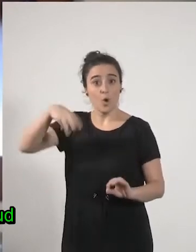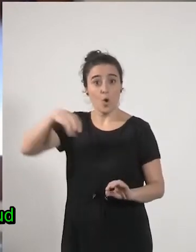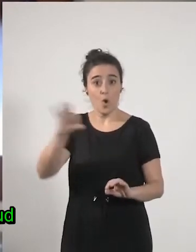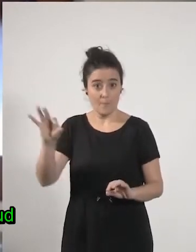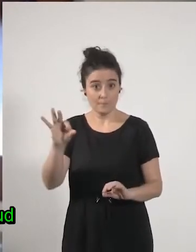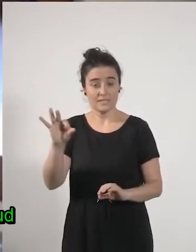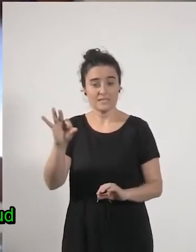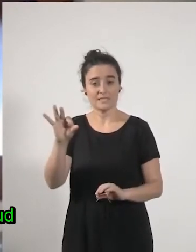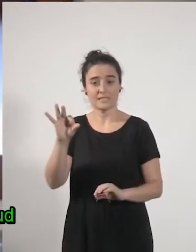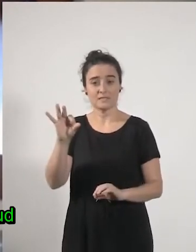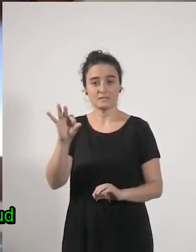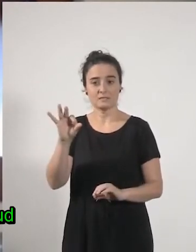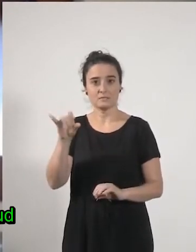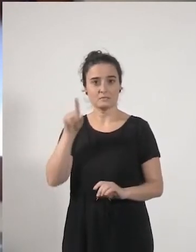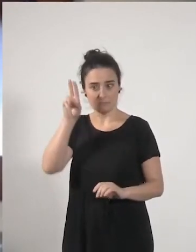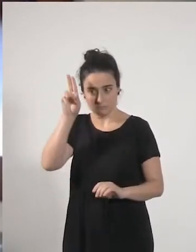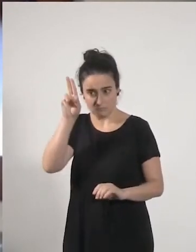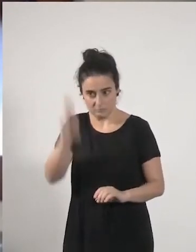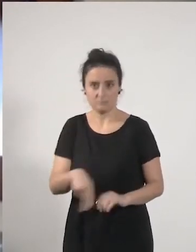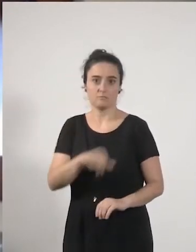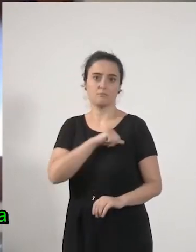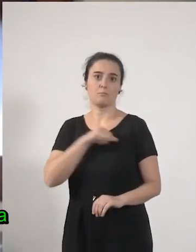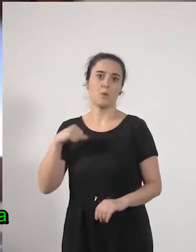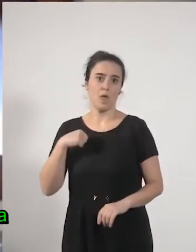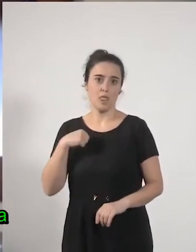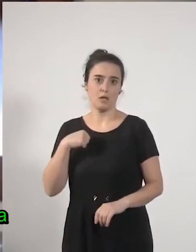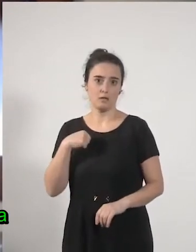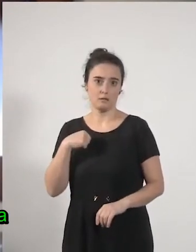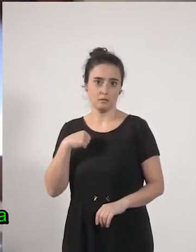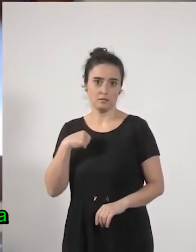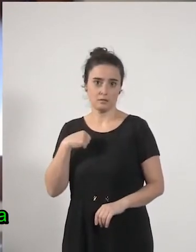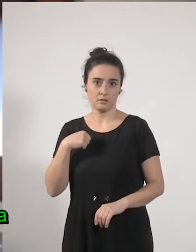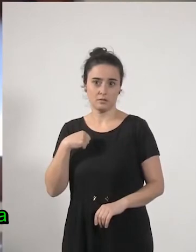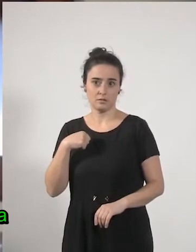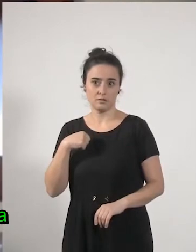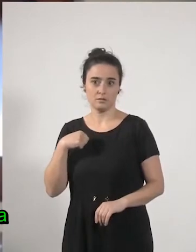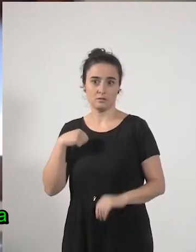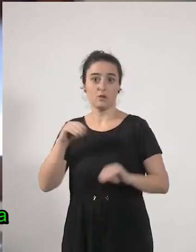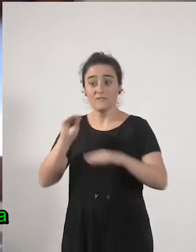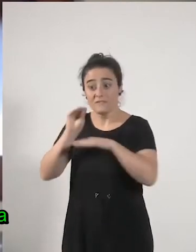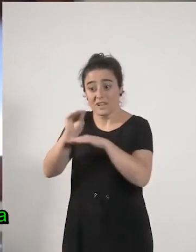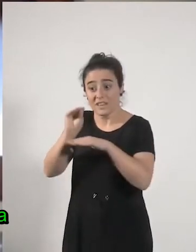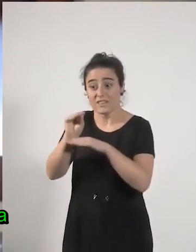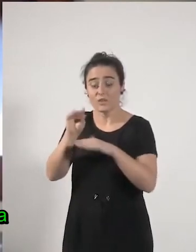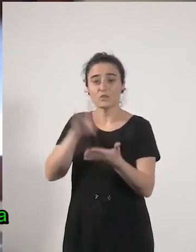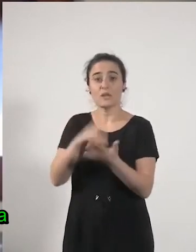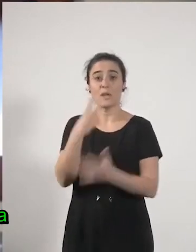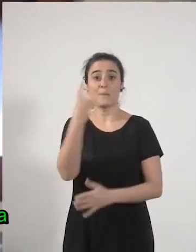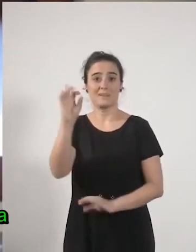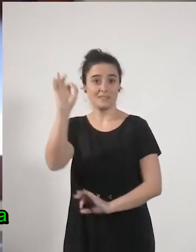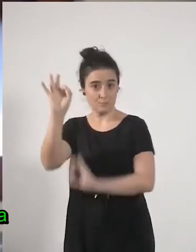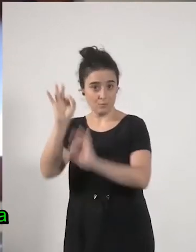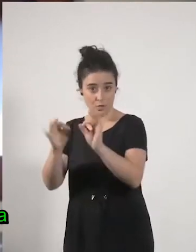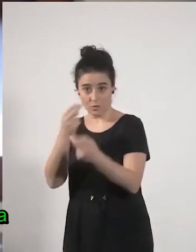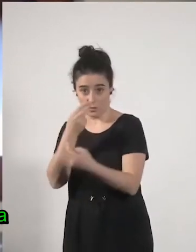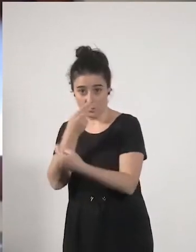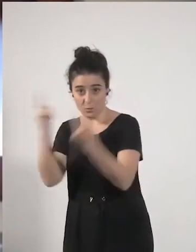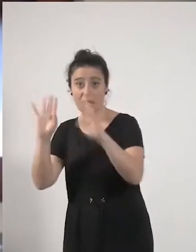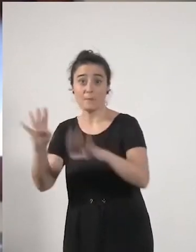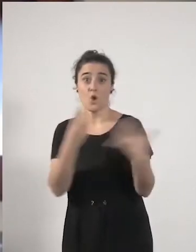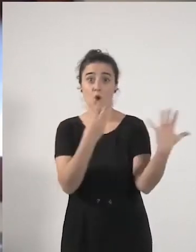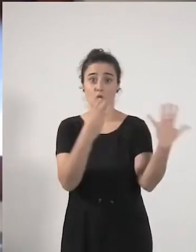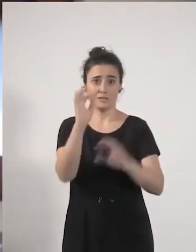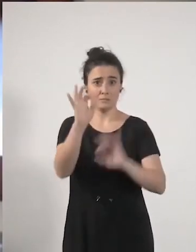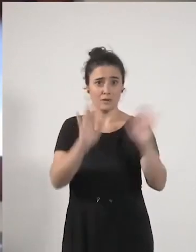salud es privada su financiación es un 20% pública y un 80% privada